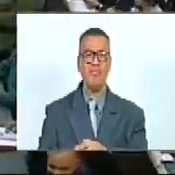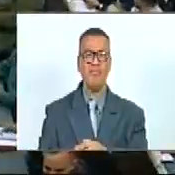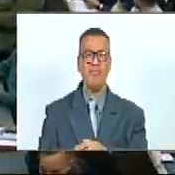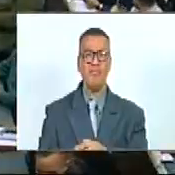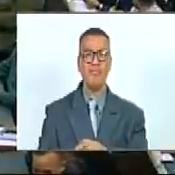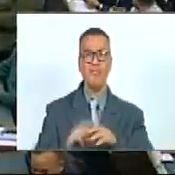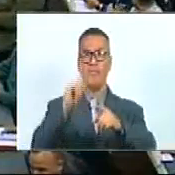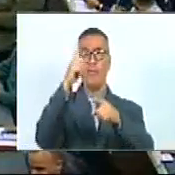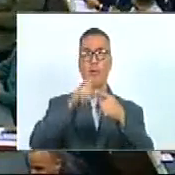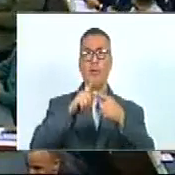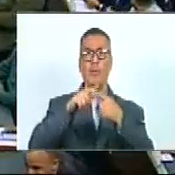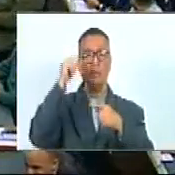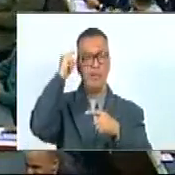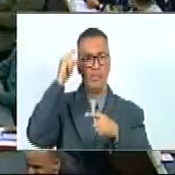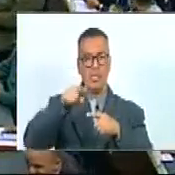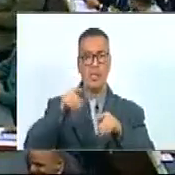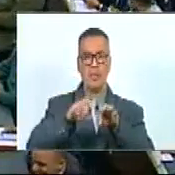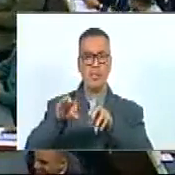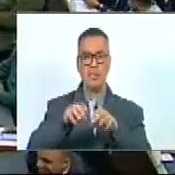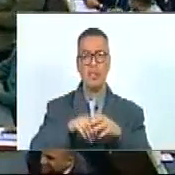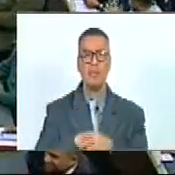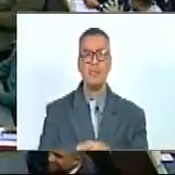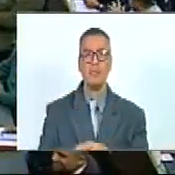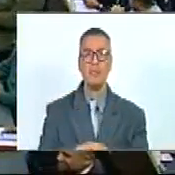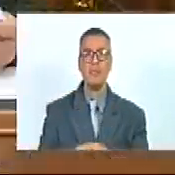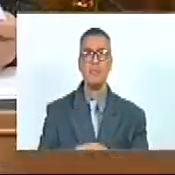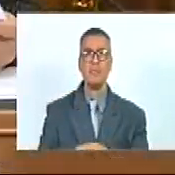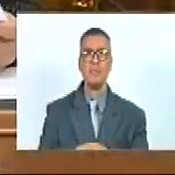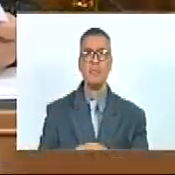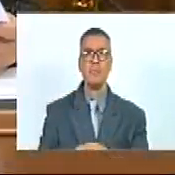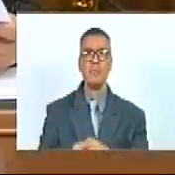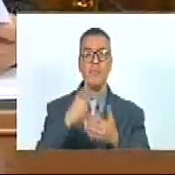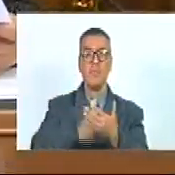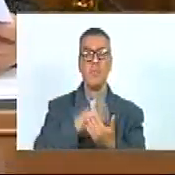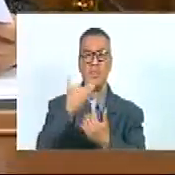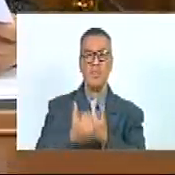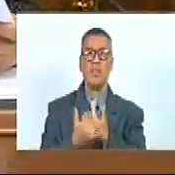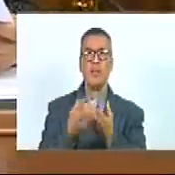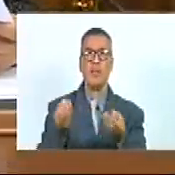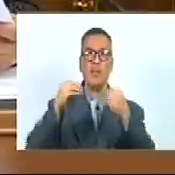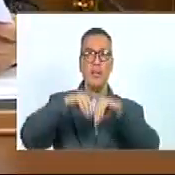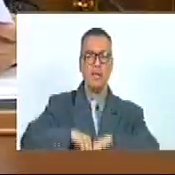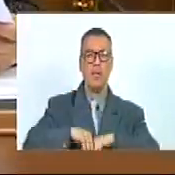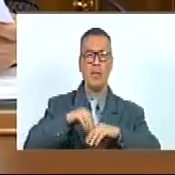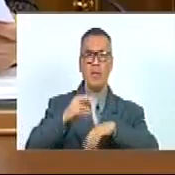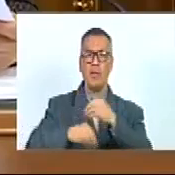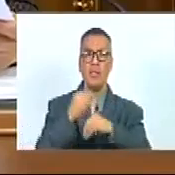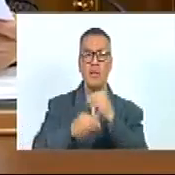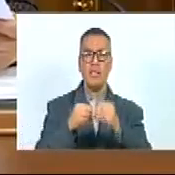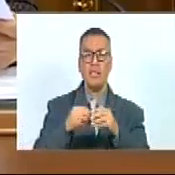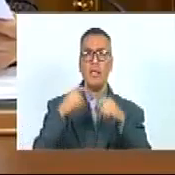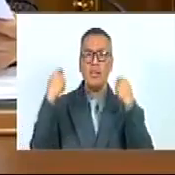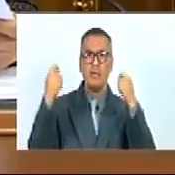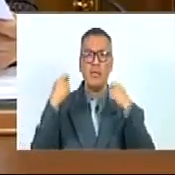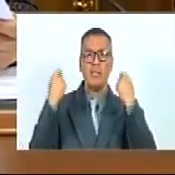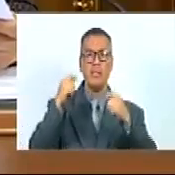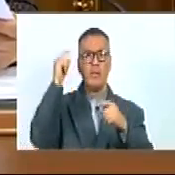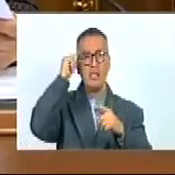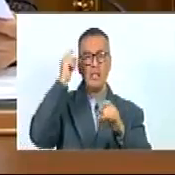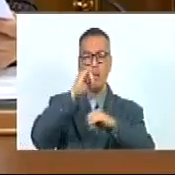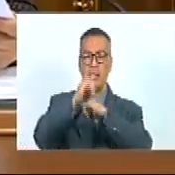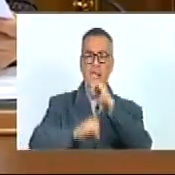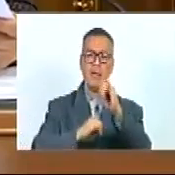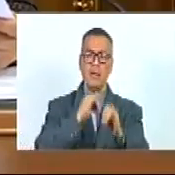primer punto del orden del día ciudadana secretaria proyecto de acuerdo con motivo a celebrarse el día